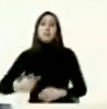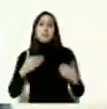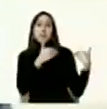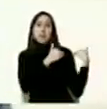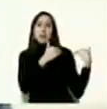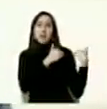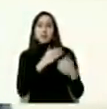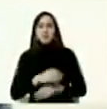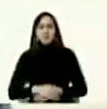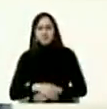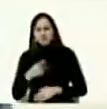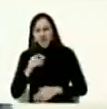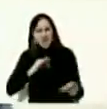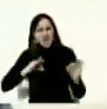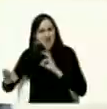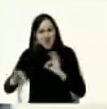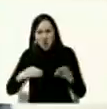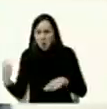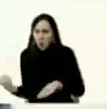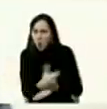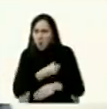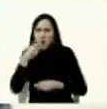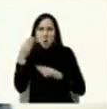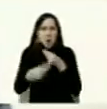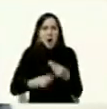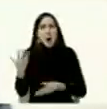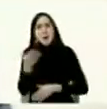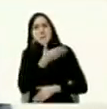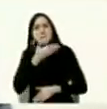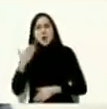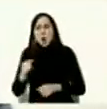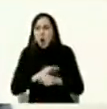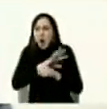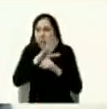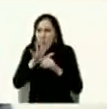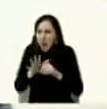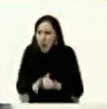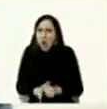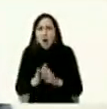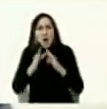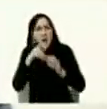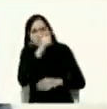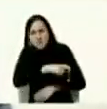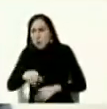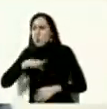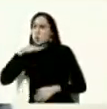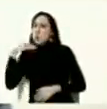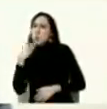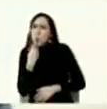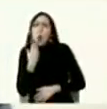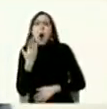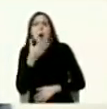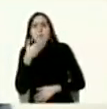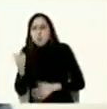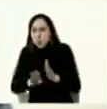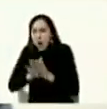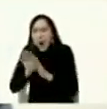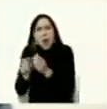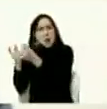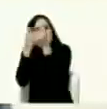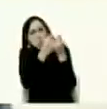está planeando su gobierno para gestionar mejor la pandemia y recuperar pronto la economía la sociedad